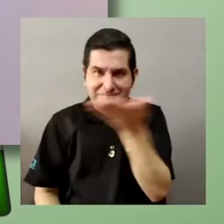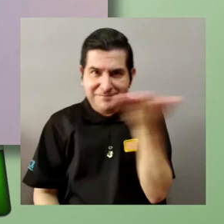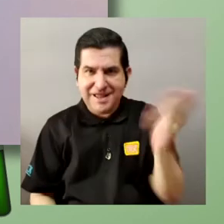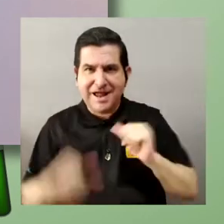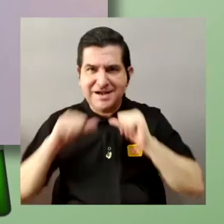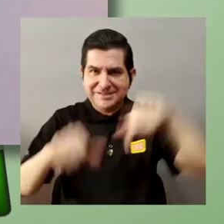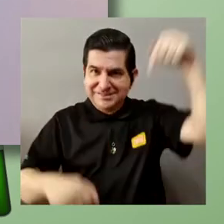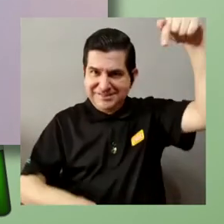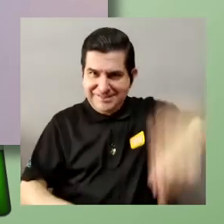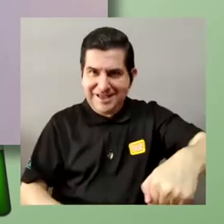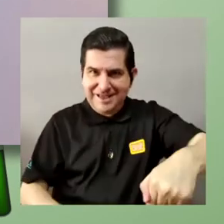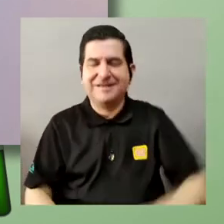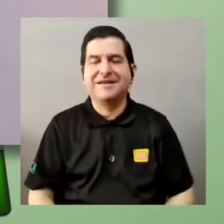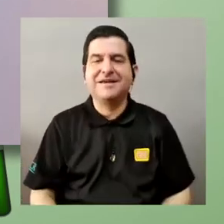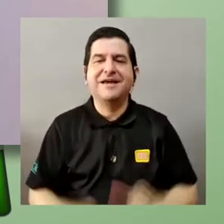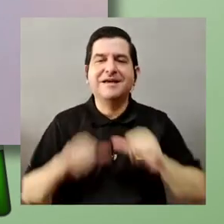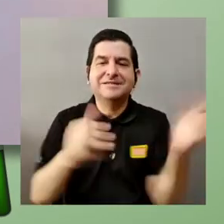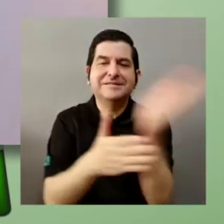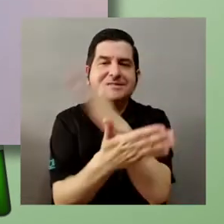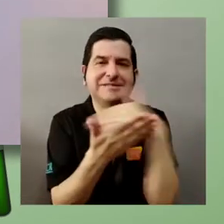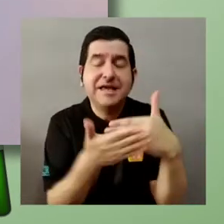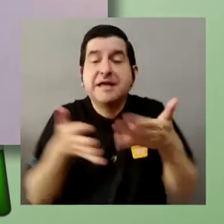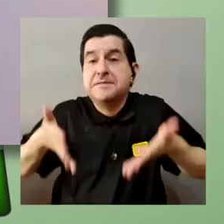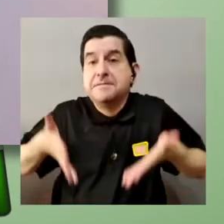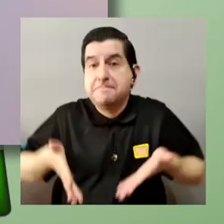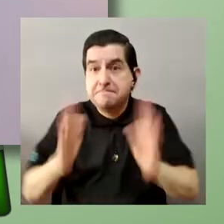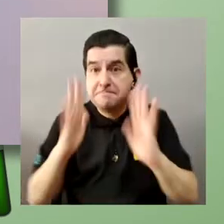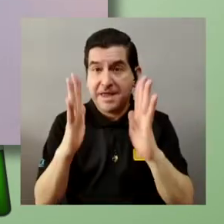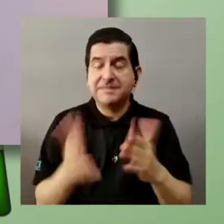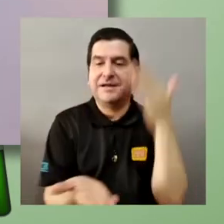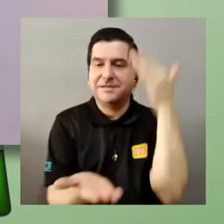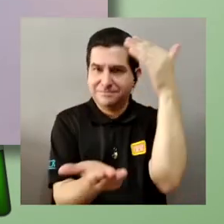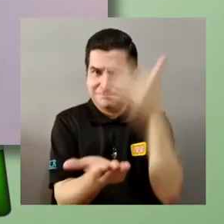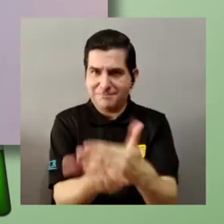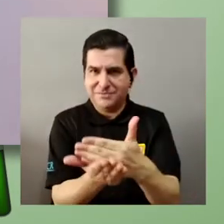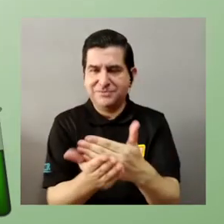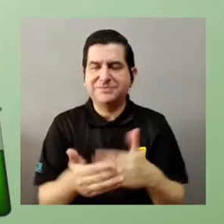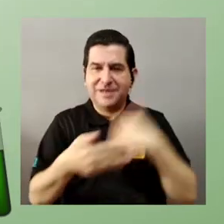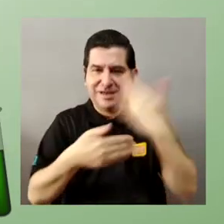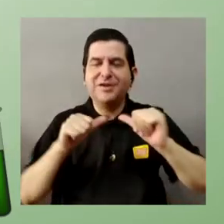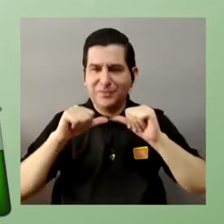nosotros en el siguiente segmento mientras tanto vamos a una pausa y regresamos